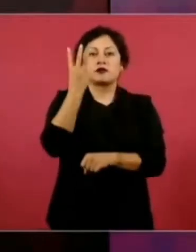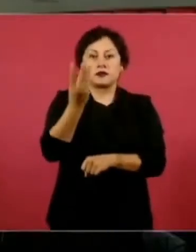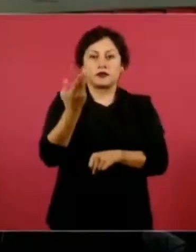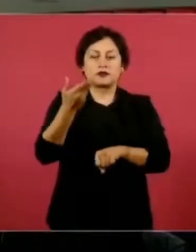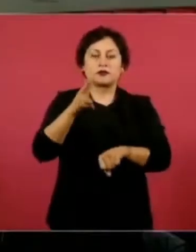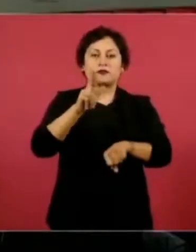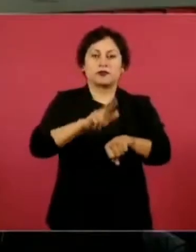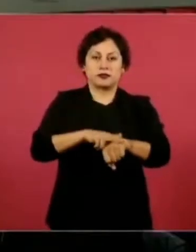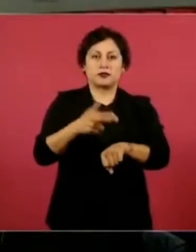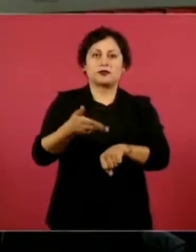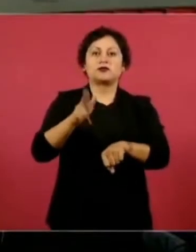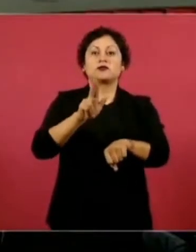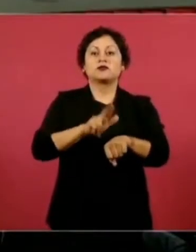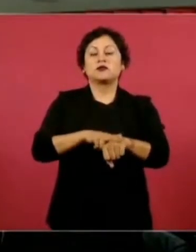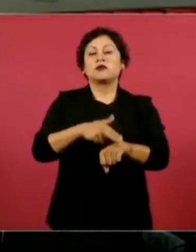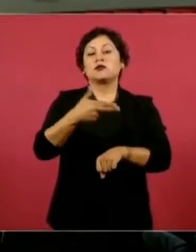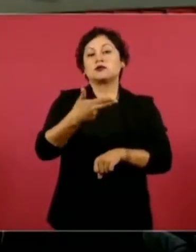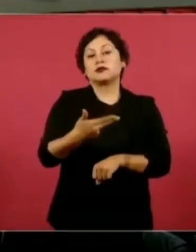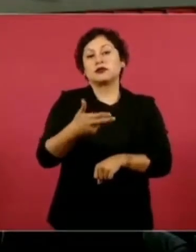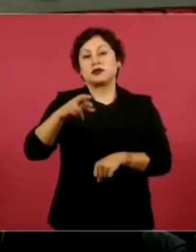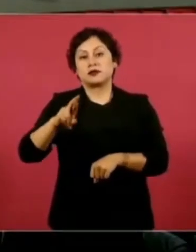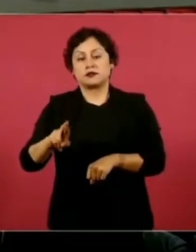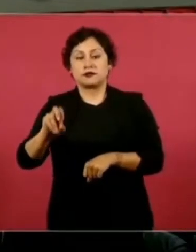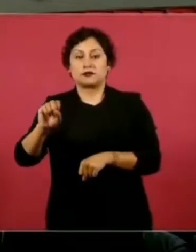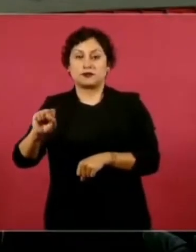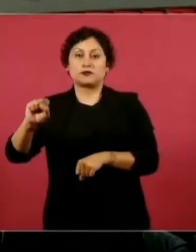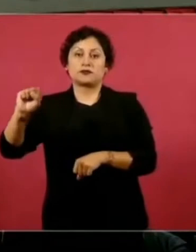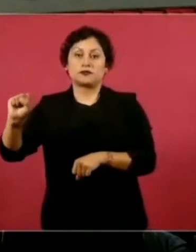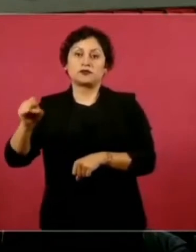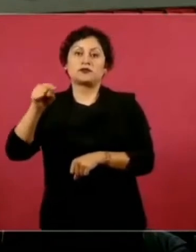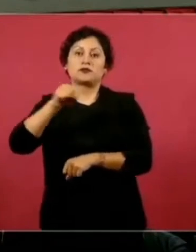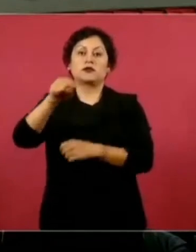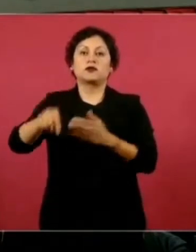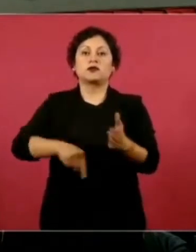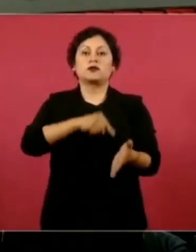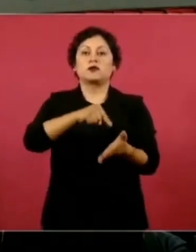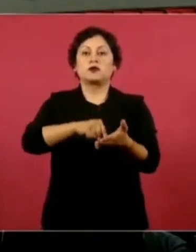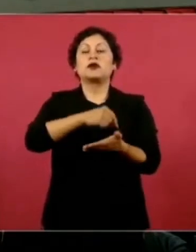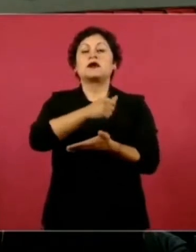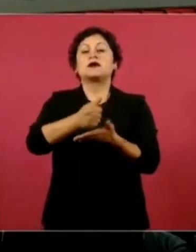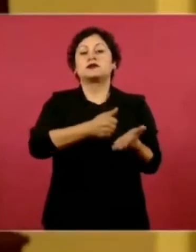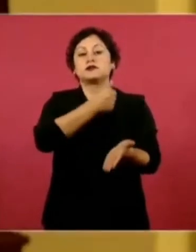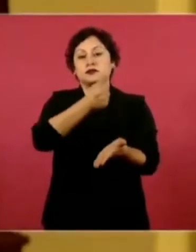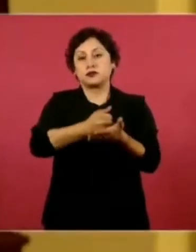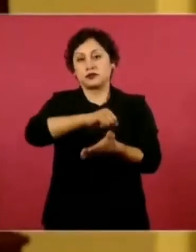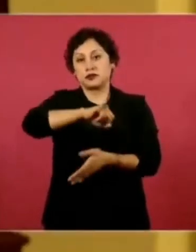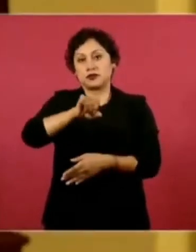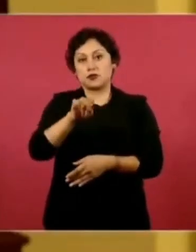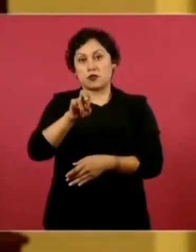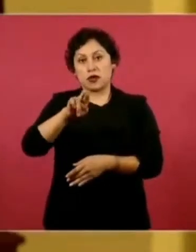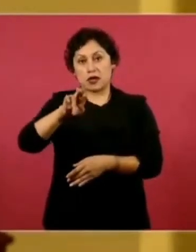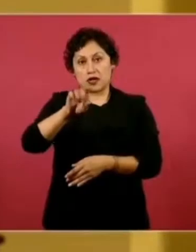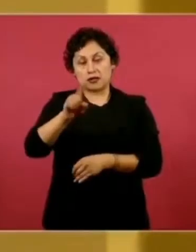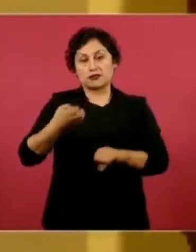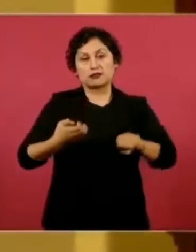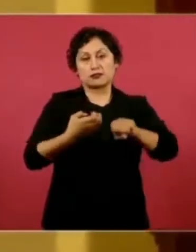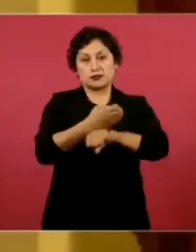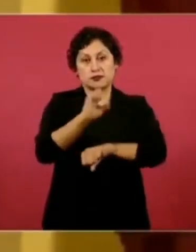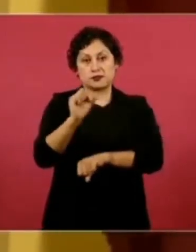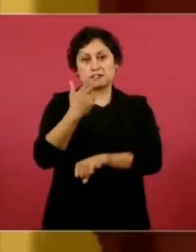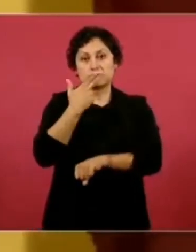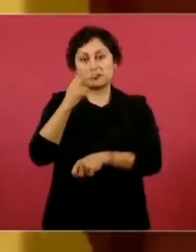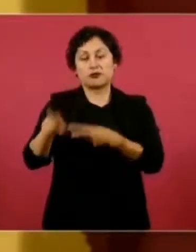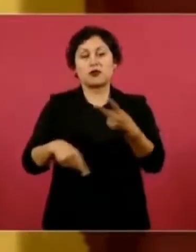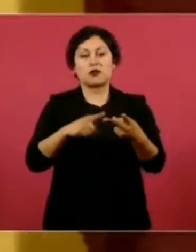Regional del Seguro Social del Régimen Ordinario en Ciudad Juárez, en Chihuahua, el Hospital General